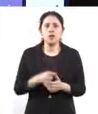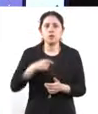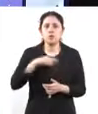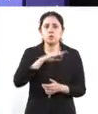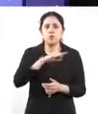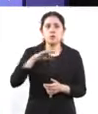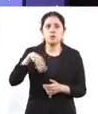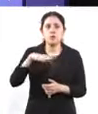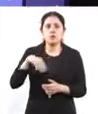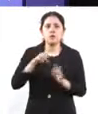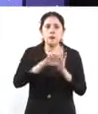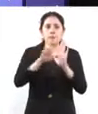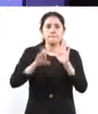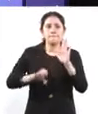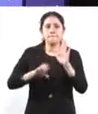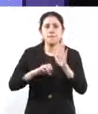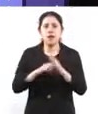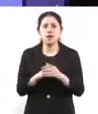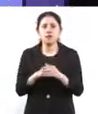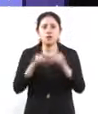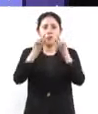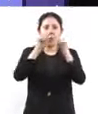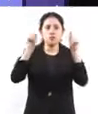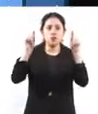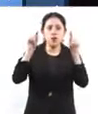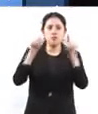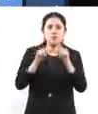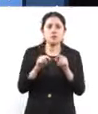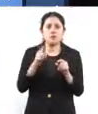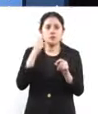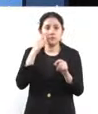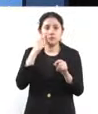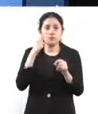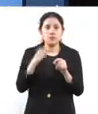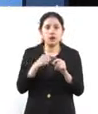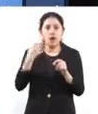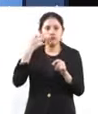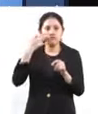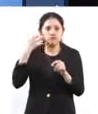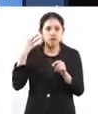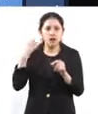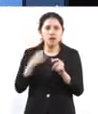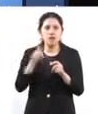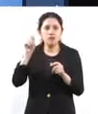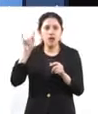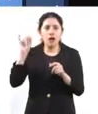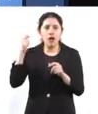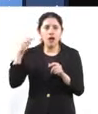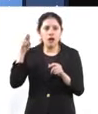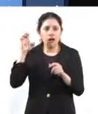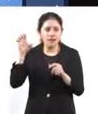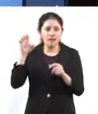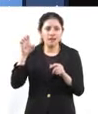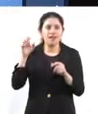voy a poner, por ejemplo, aquí tigre para encontrar a tigres del norte.